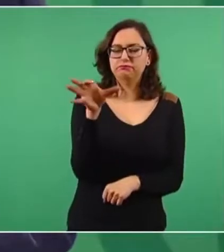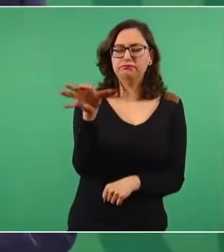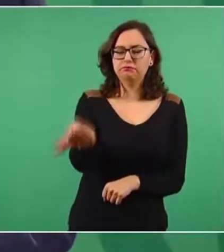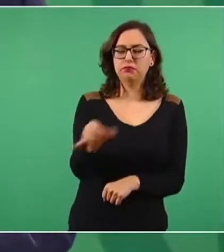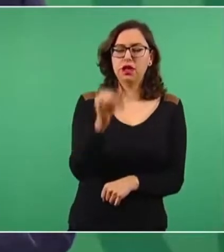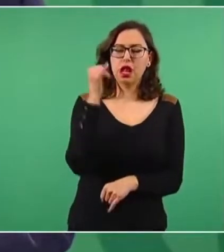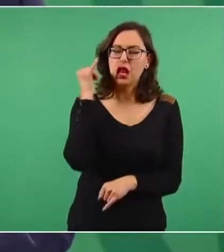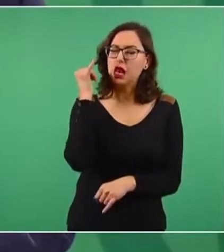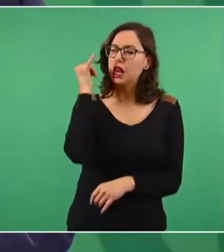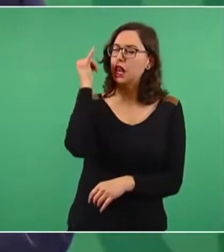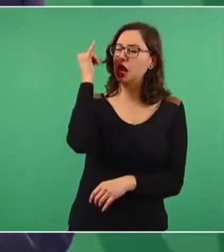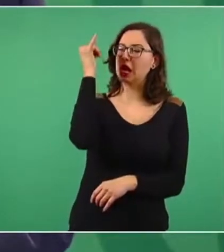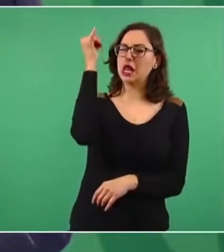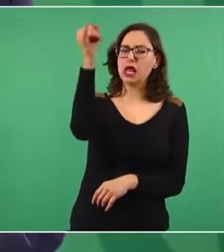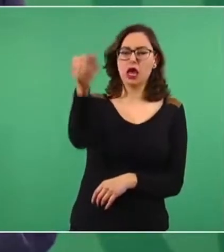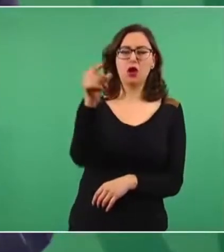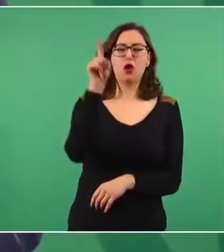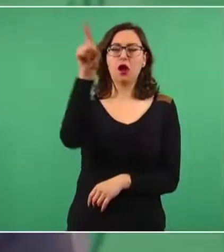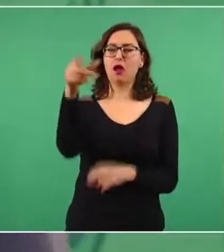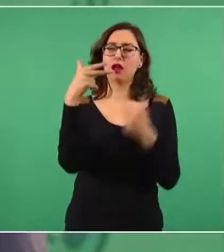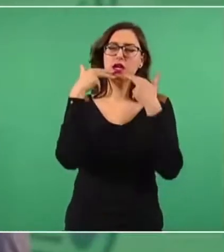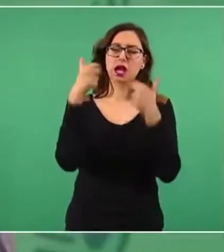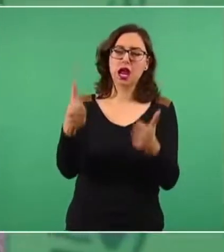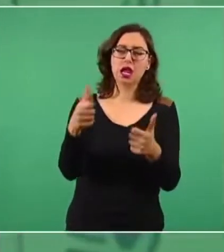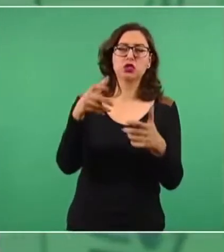apartada, en la ranchería, en el ejido, en la